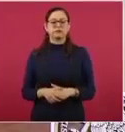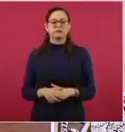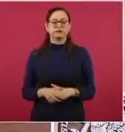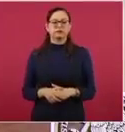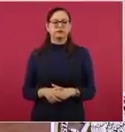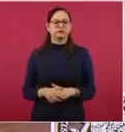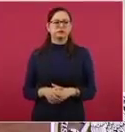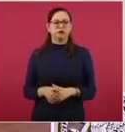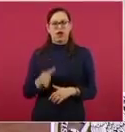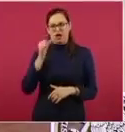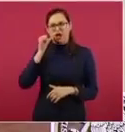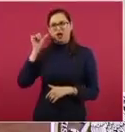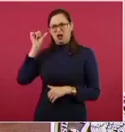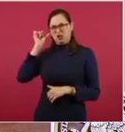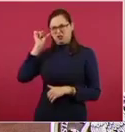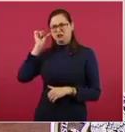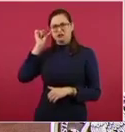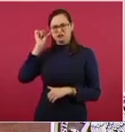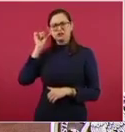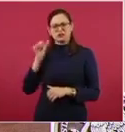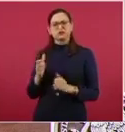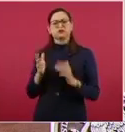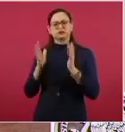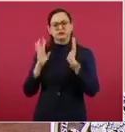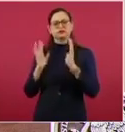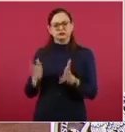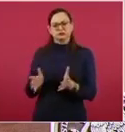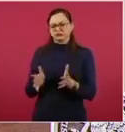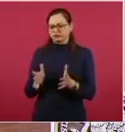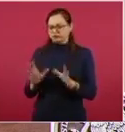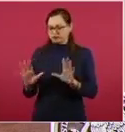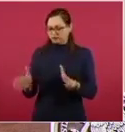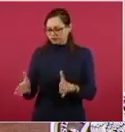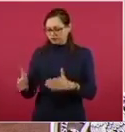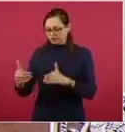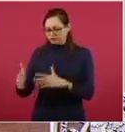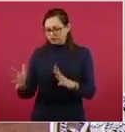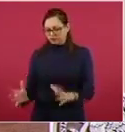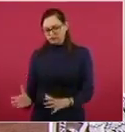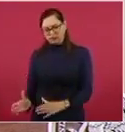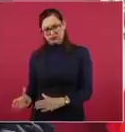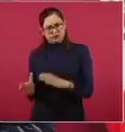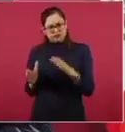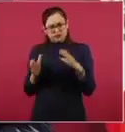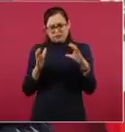la fábrica de